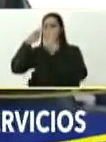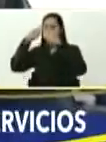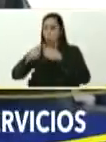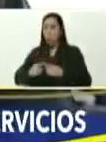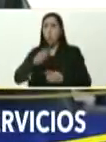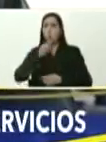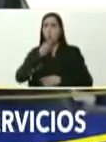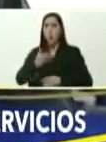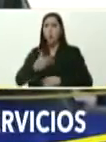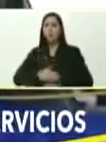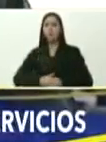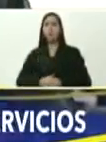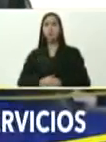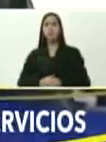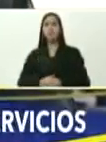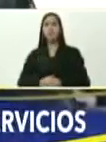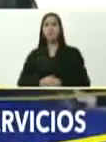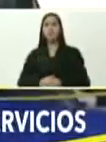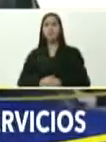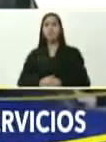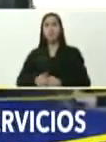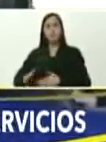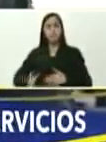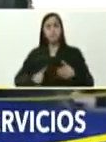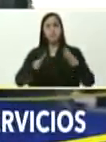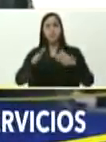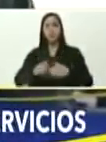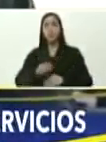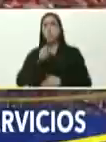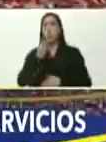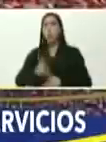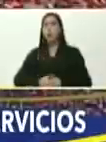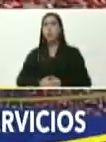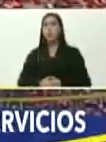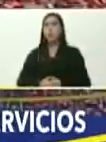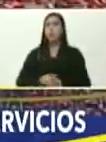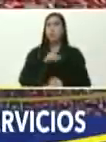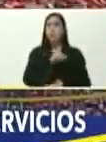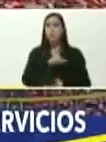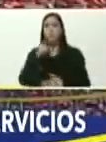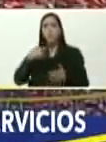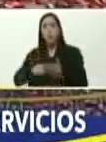tal vez no la satisfacción, pero nos indica, que vamos por buen camino, 1400 unidades,